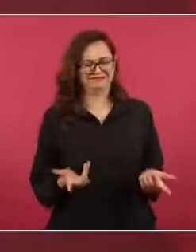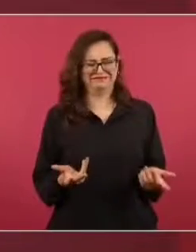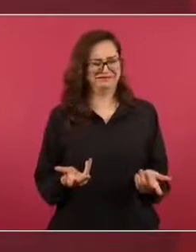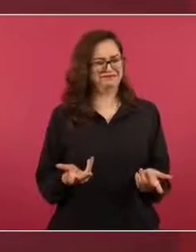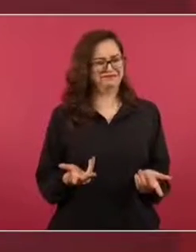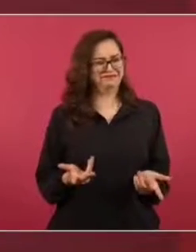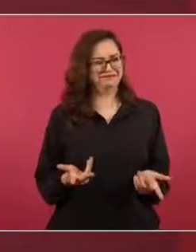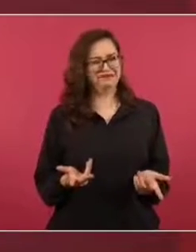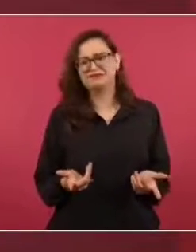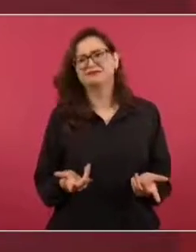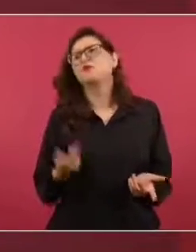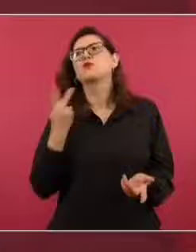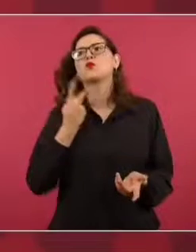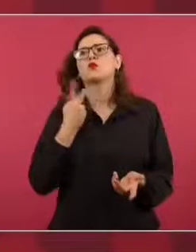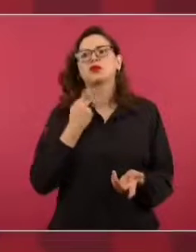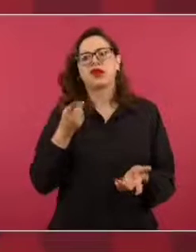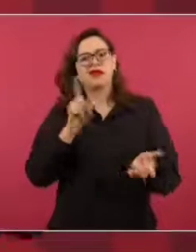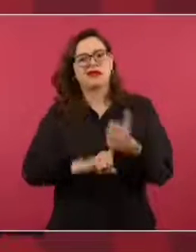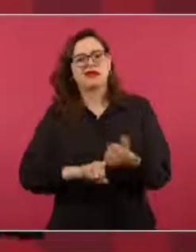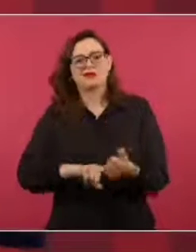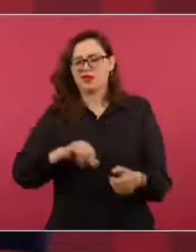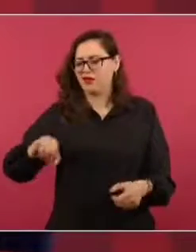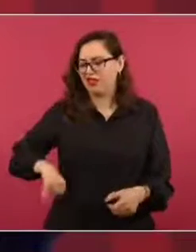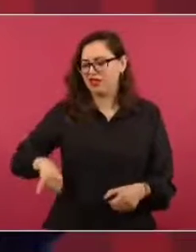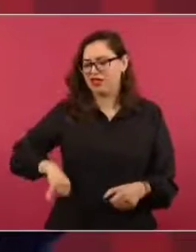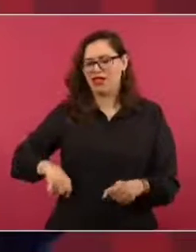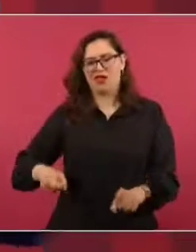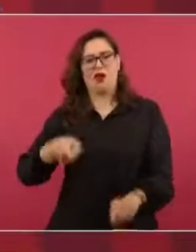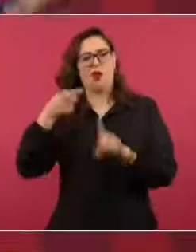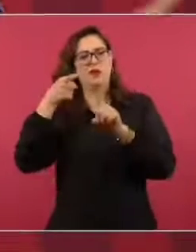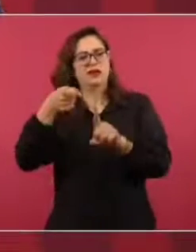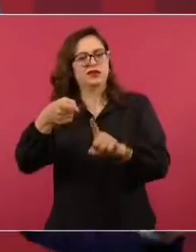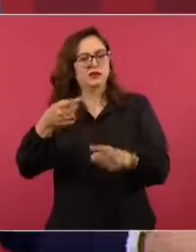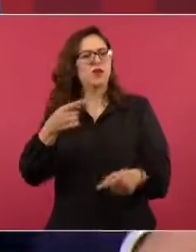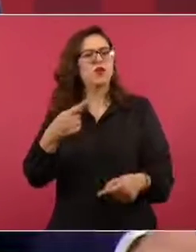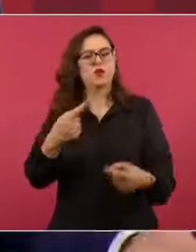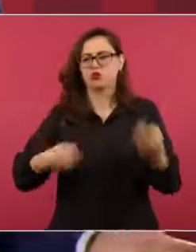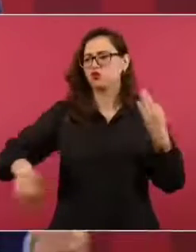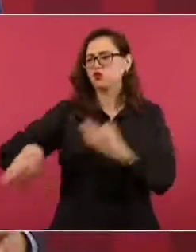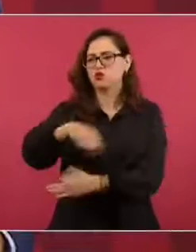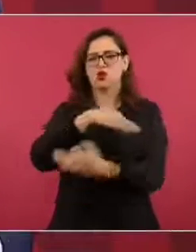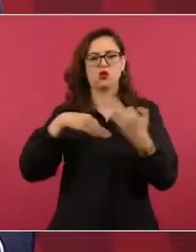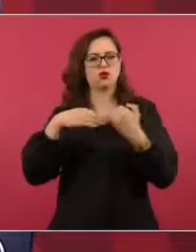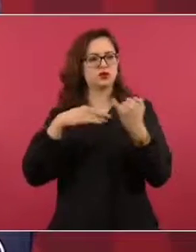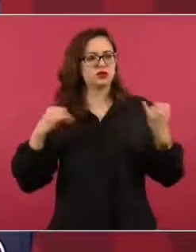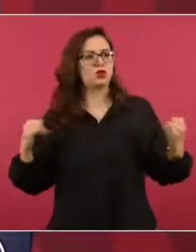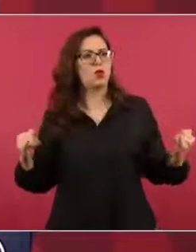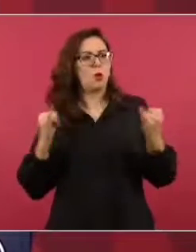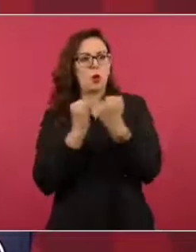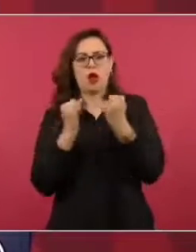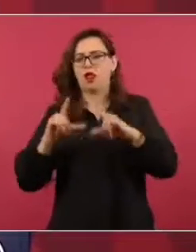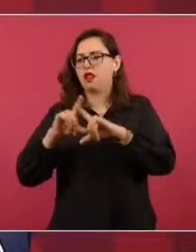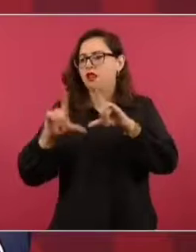importar es el interés del pueblo